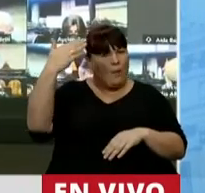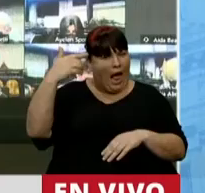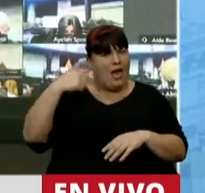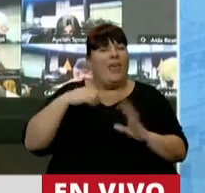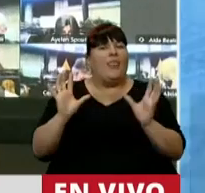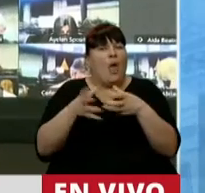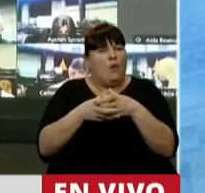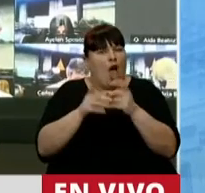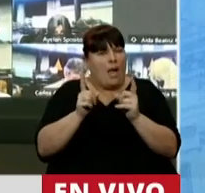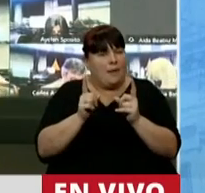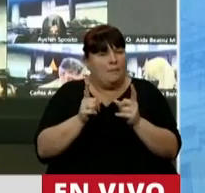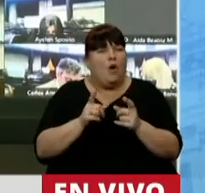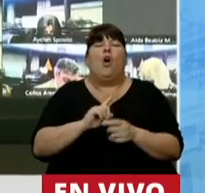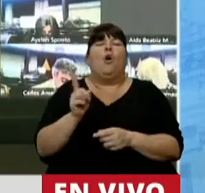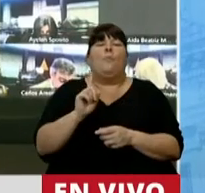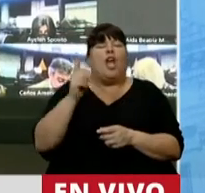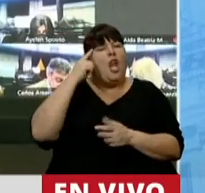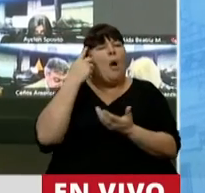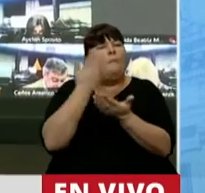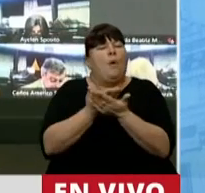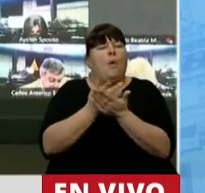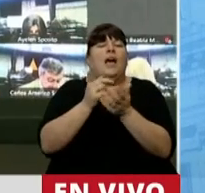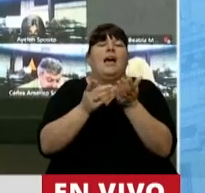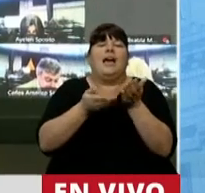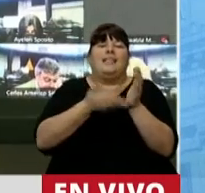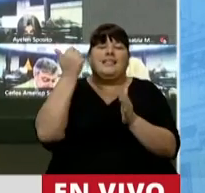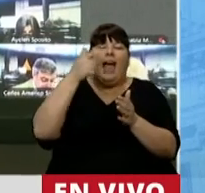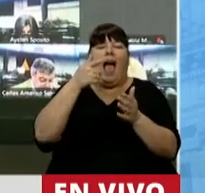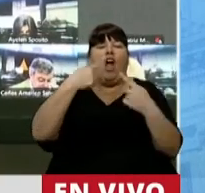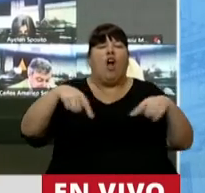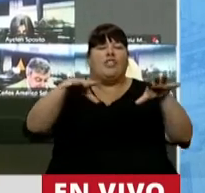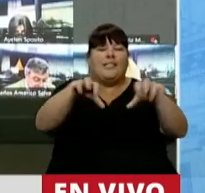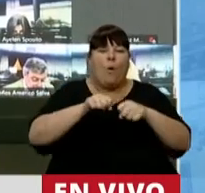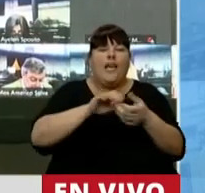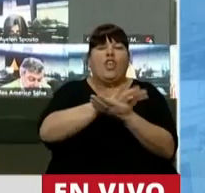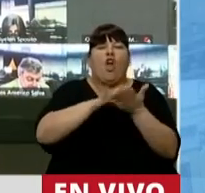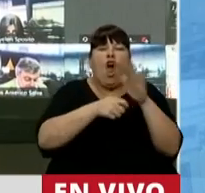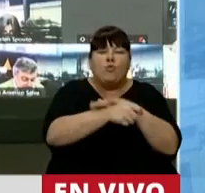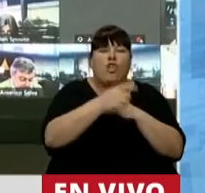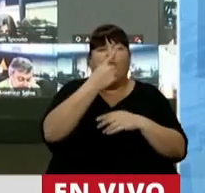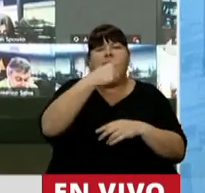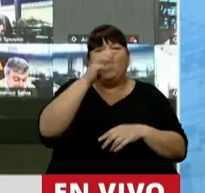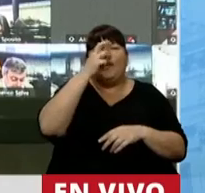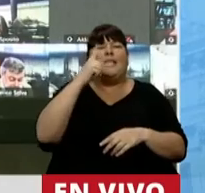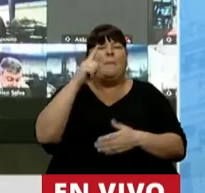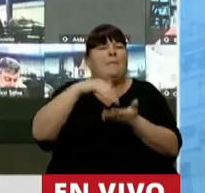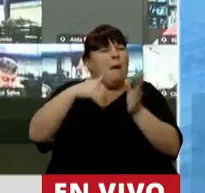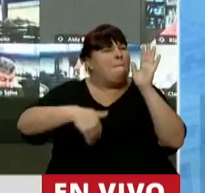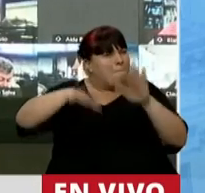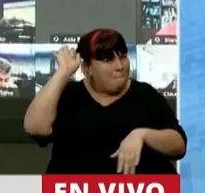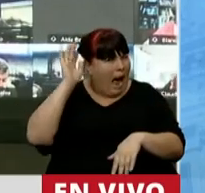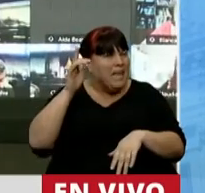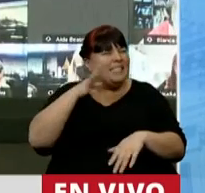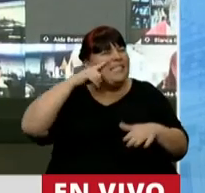del interbloque. ¿Por qué no se impulsa la extinción de dominio donde hay 623.000 millones y quizás más